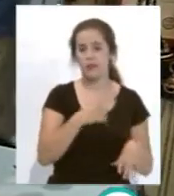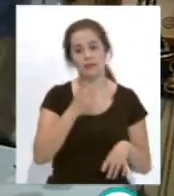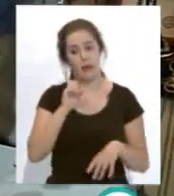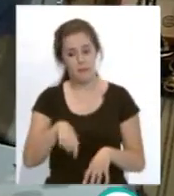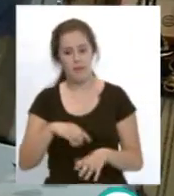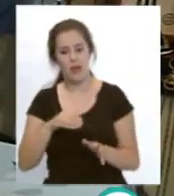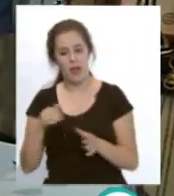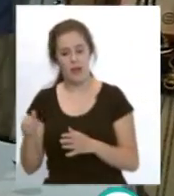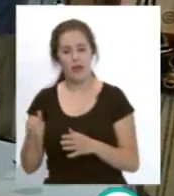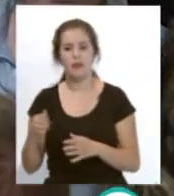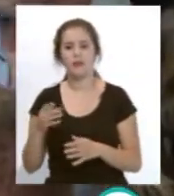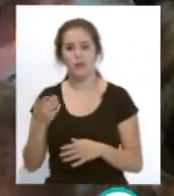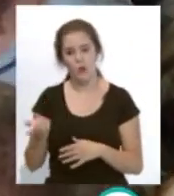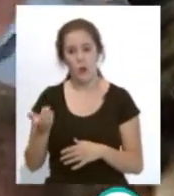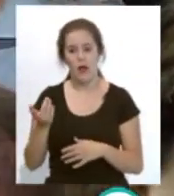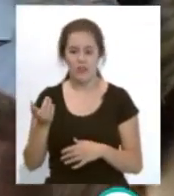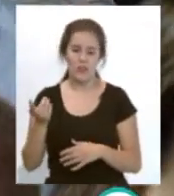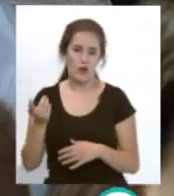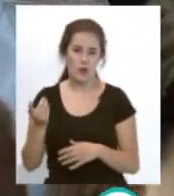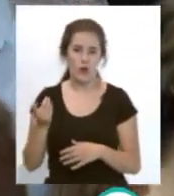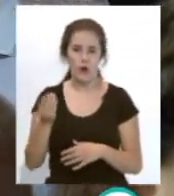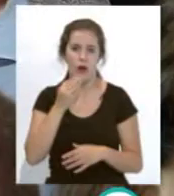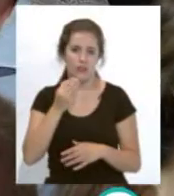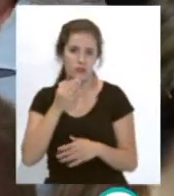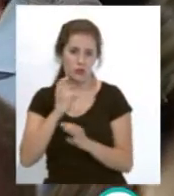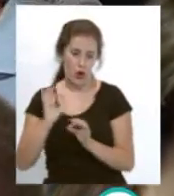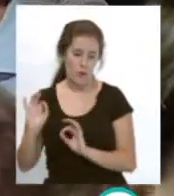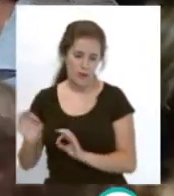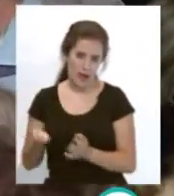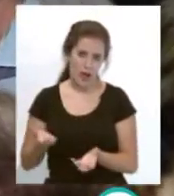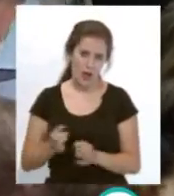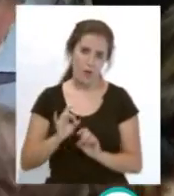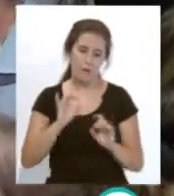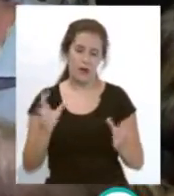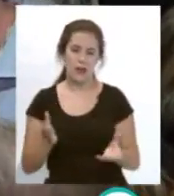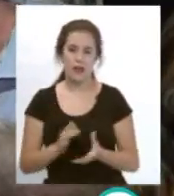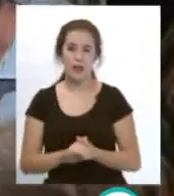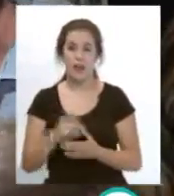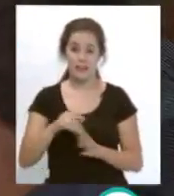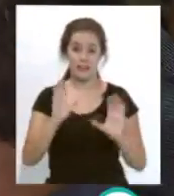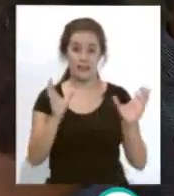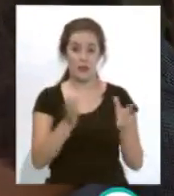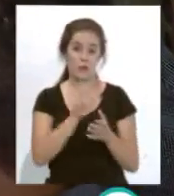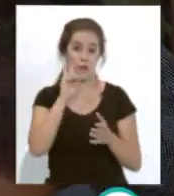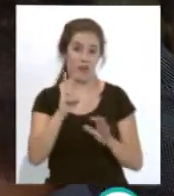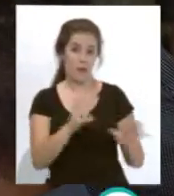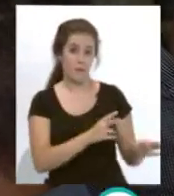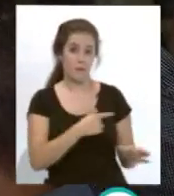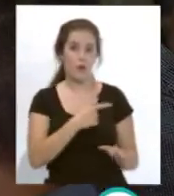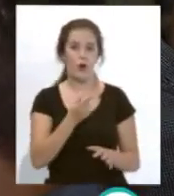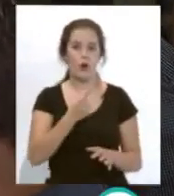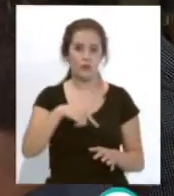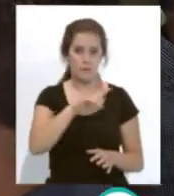pero también cuando... Mira el chato, hombre, por Dios, mira el chato, es que... Porque ese grupo vemos a Antonio Calderón, a Chico